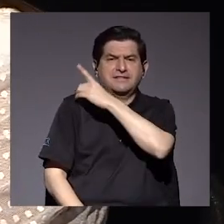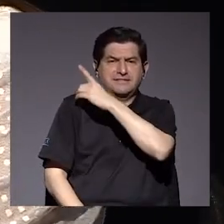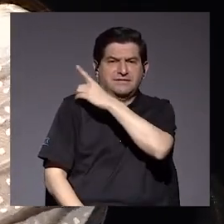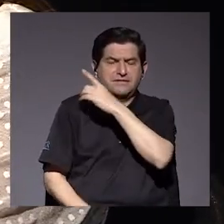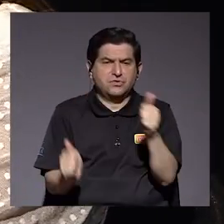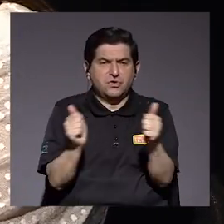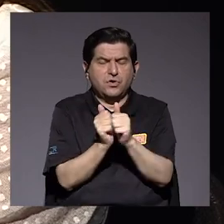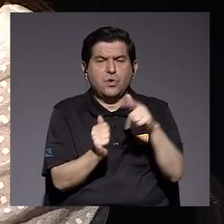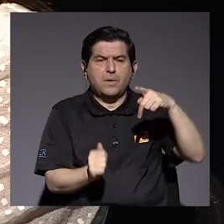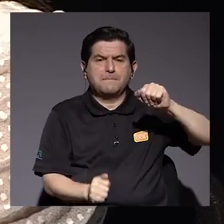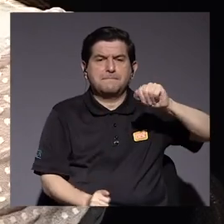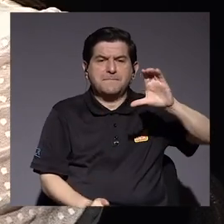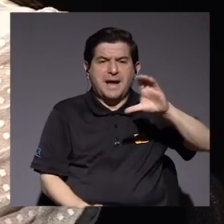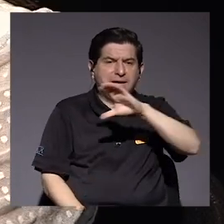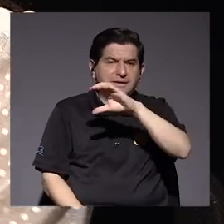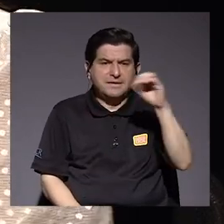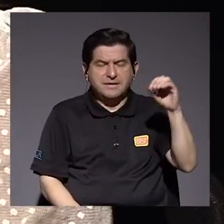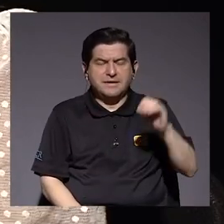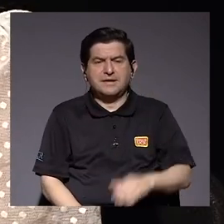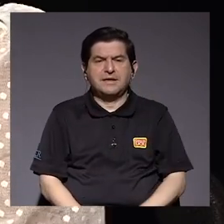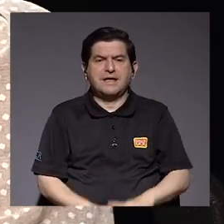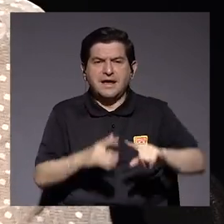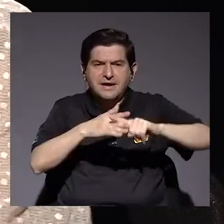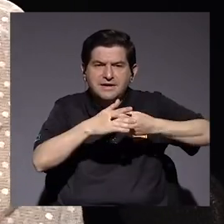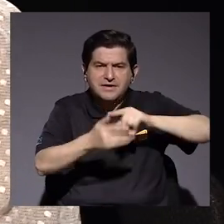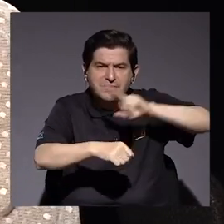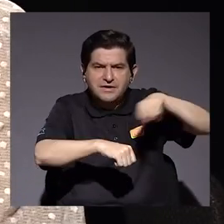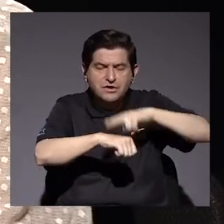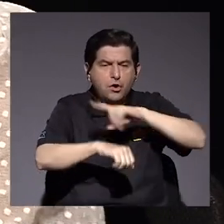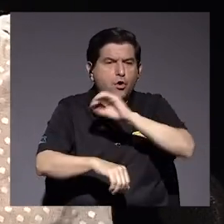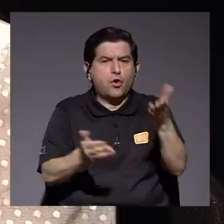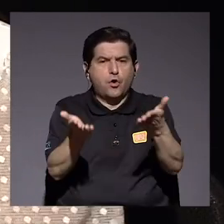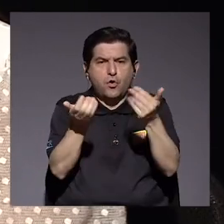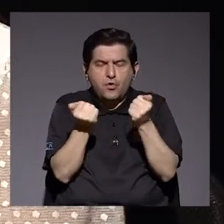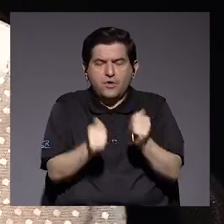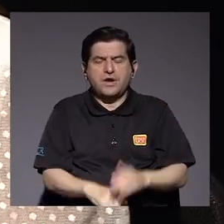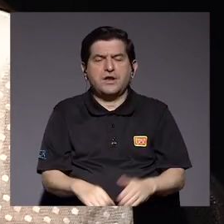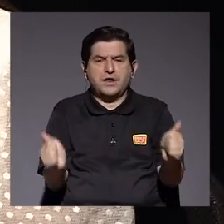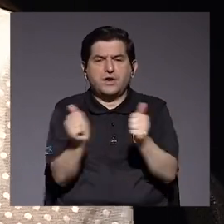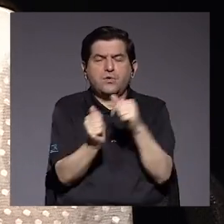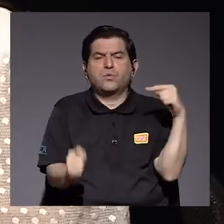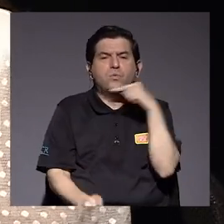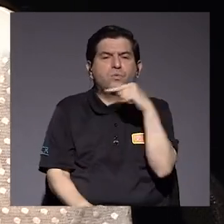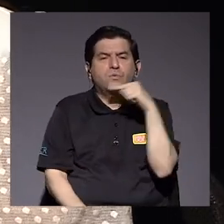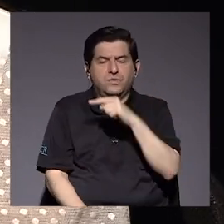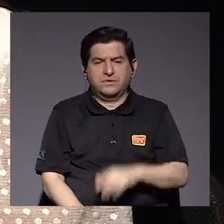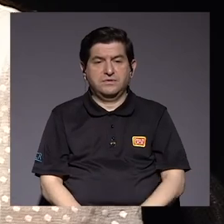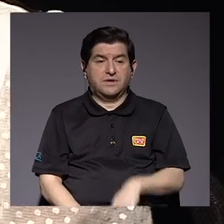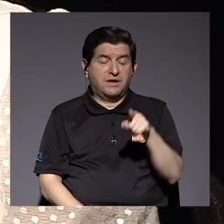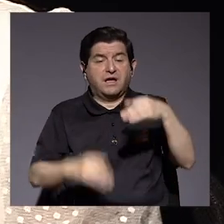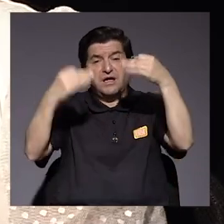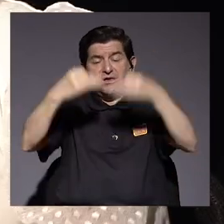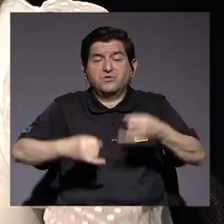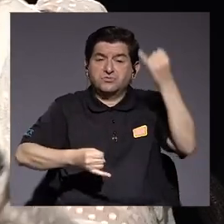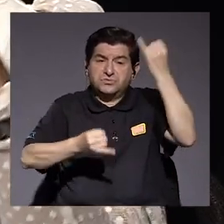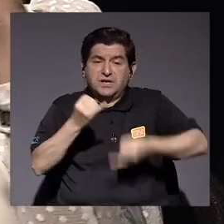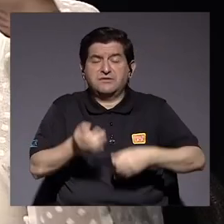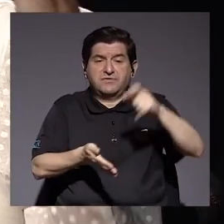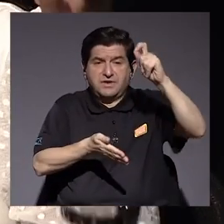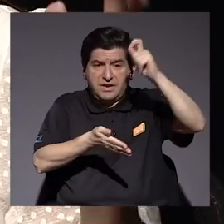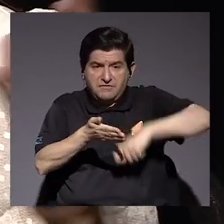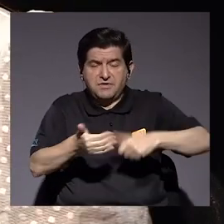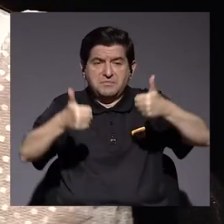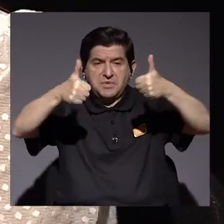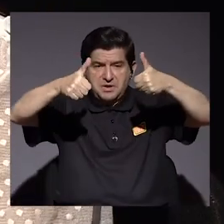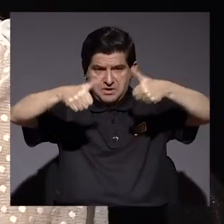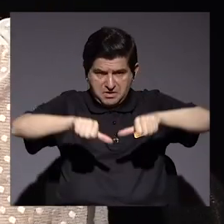el PAC y junto con Restauración Nacional o se iba a querer un directorio con la fracción unidad. Bueno, ellos decidieron al final firmar el